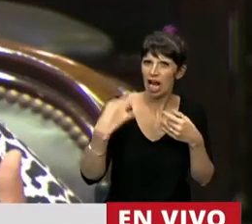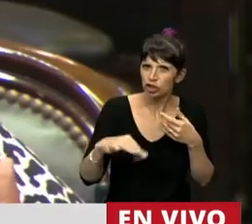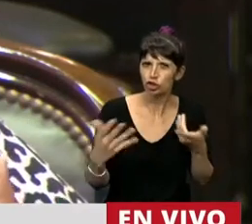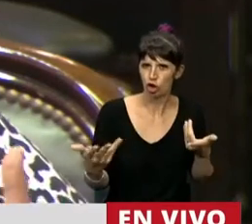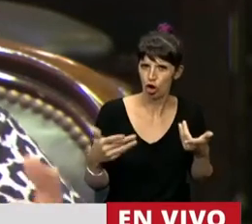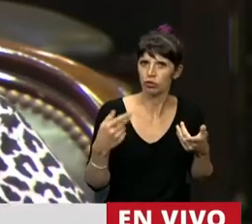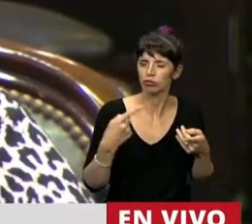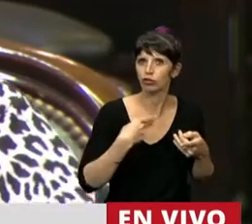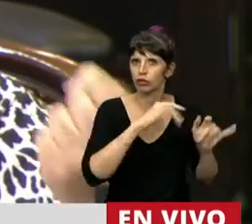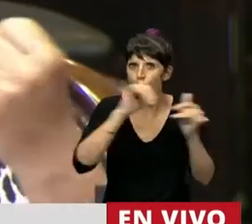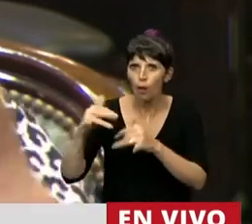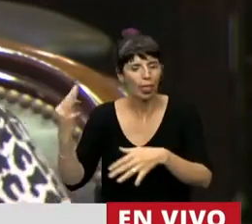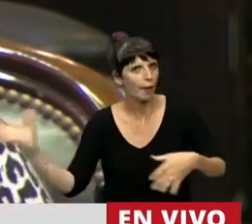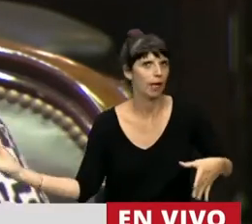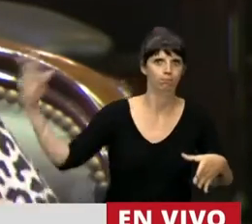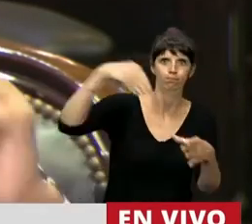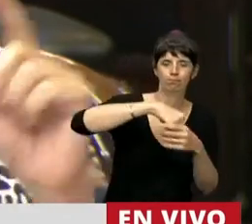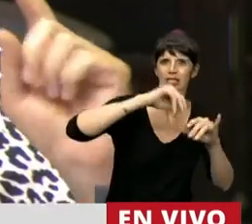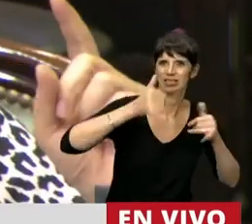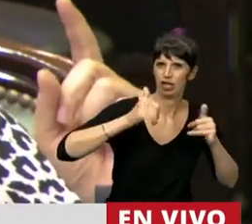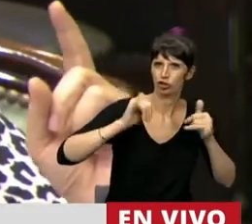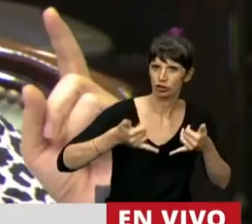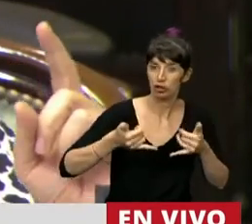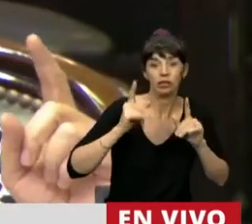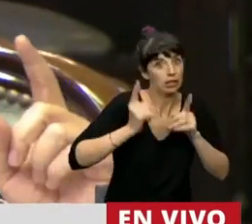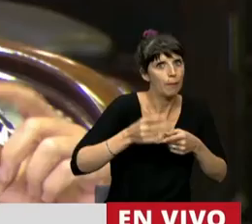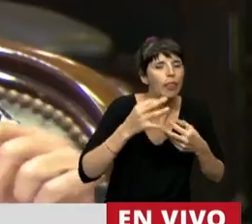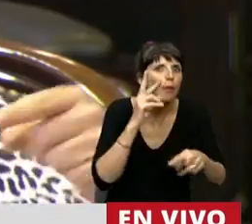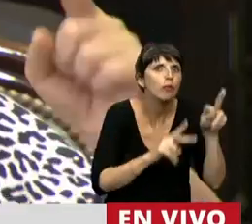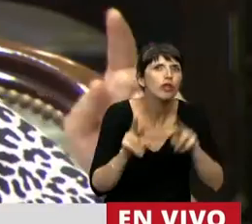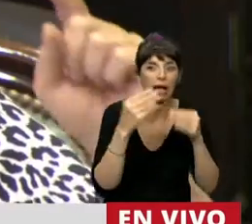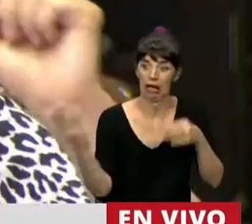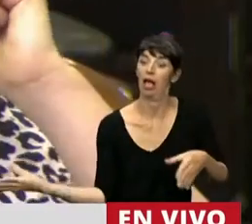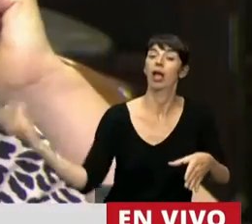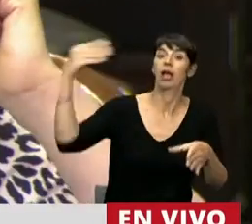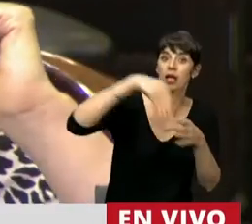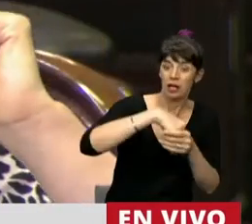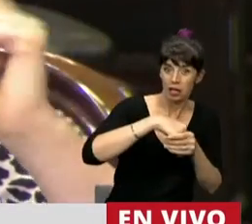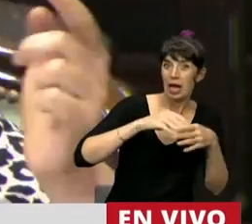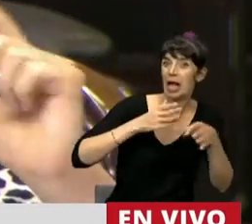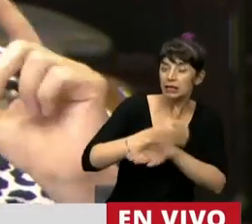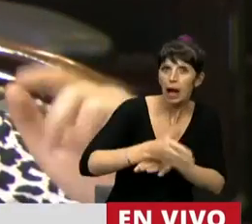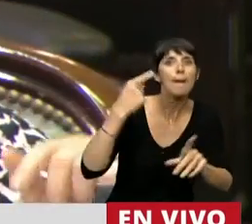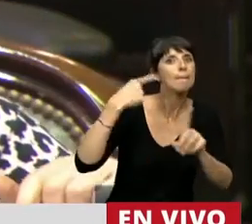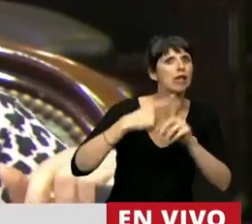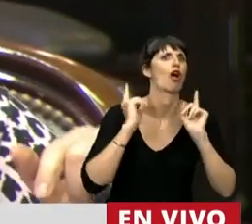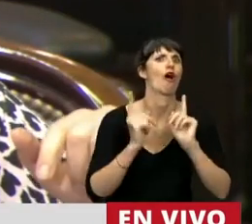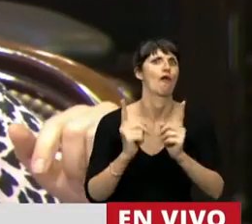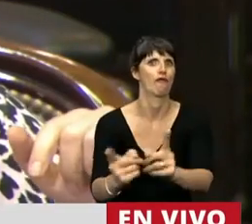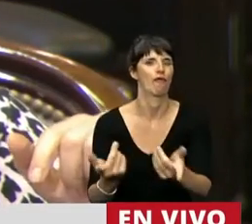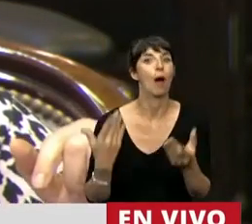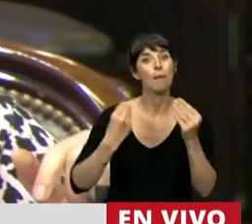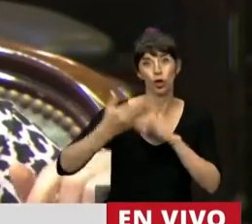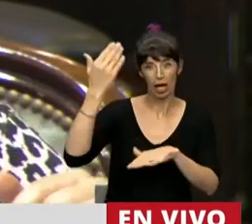obligatoriedad que trajo el ingreso y la permanencia, porque ya antes teníamos altas tasas en la